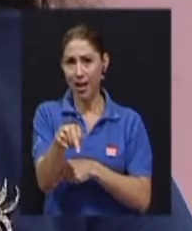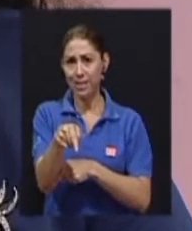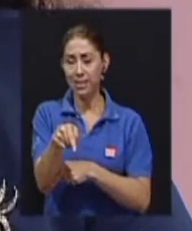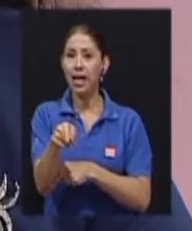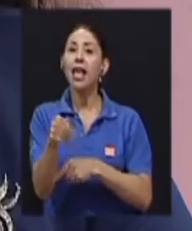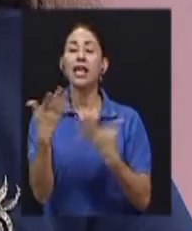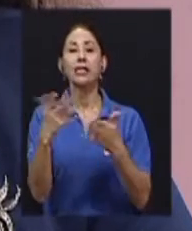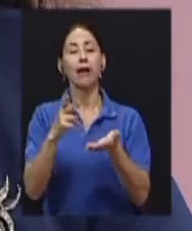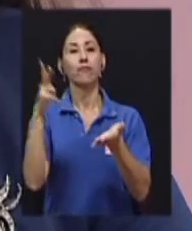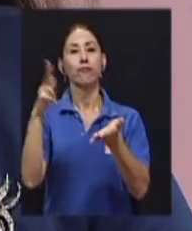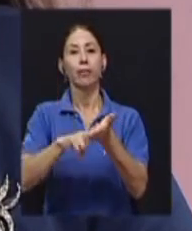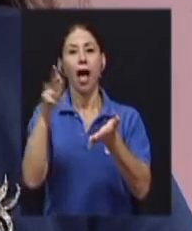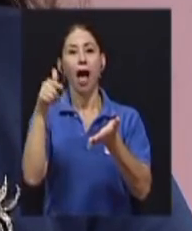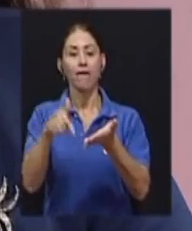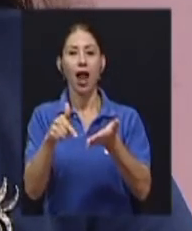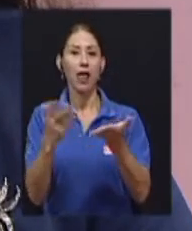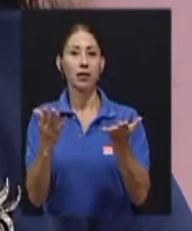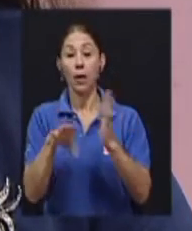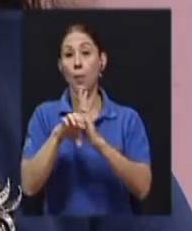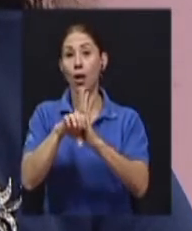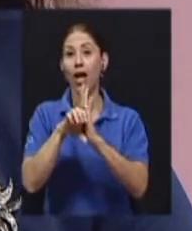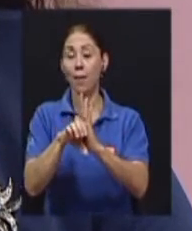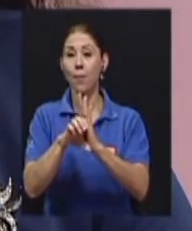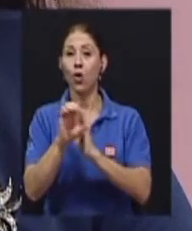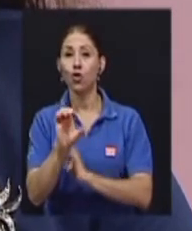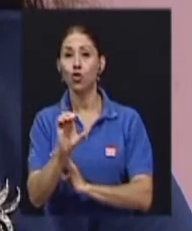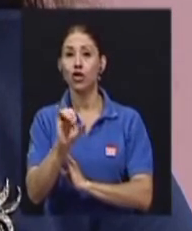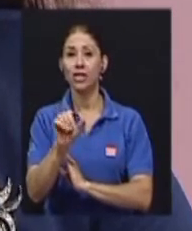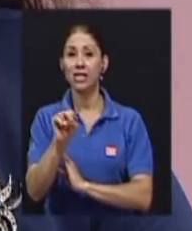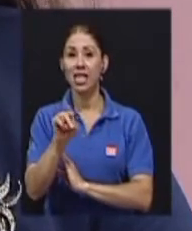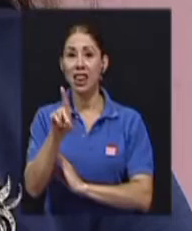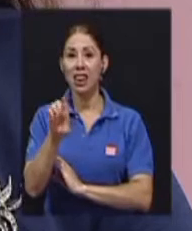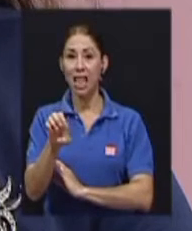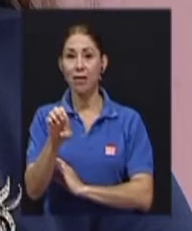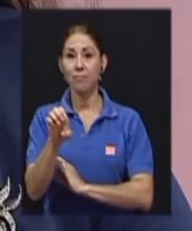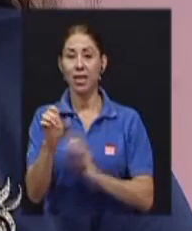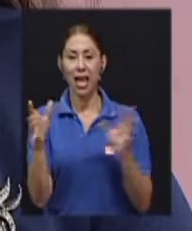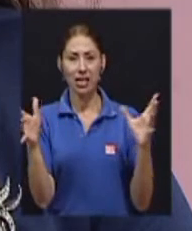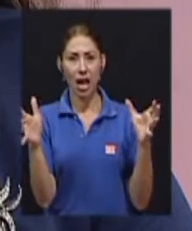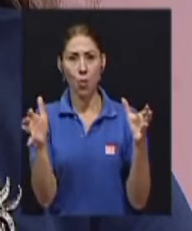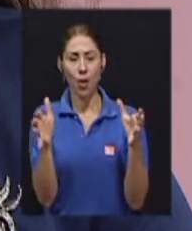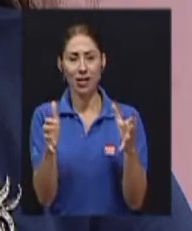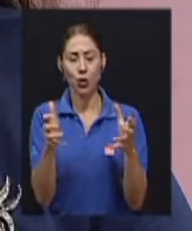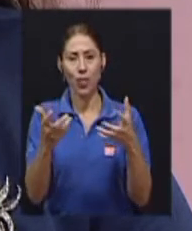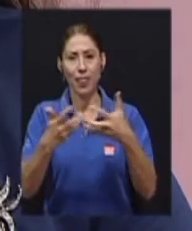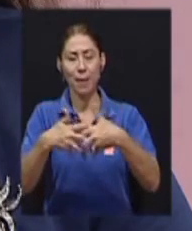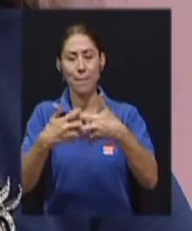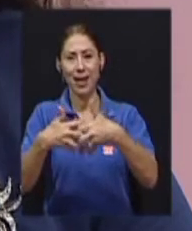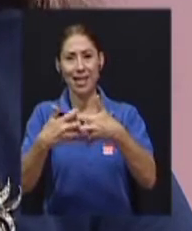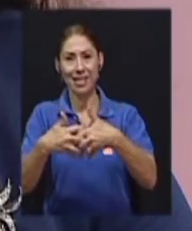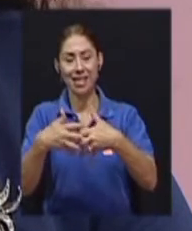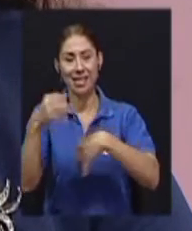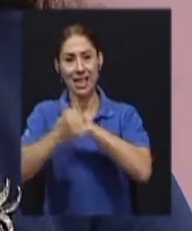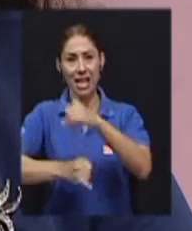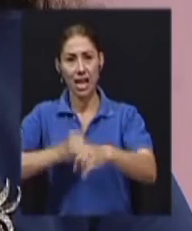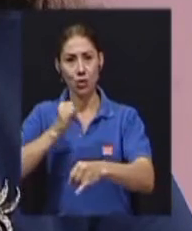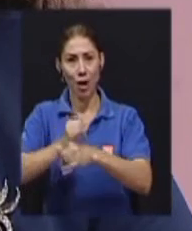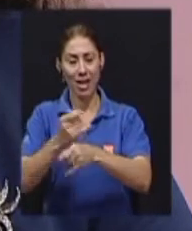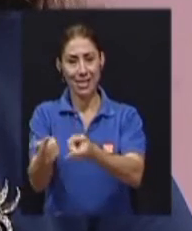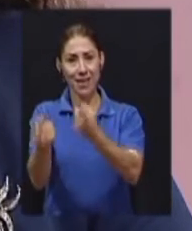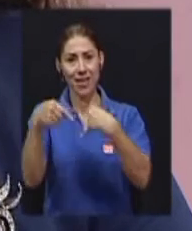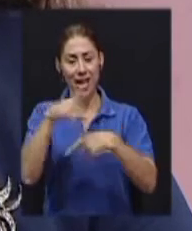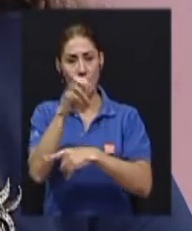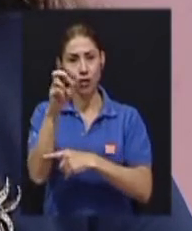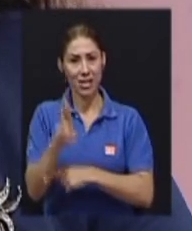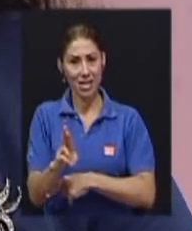avaladas y por ejemplo CINDE, que es la coalición de empresas internacionales que vienen a Costa